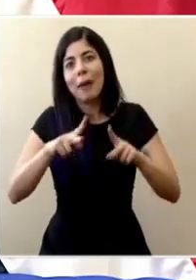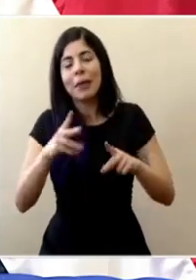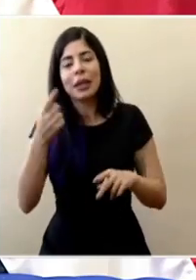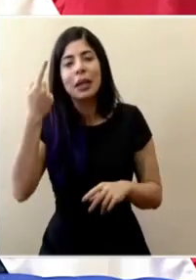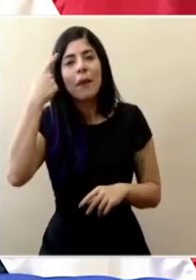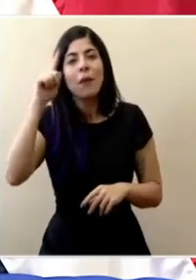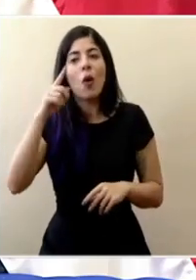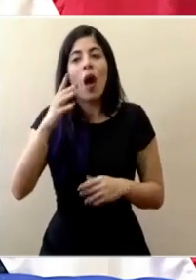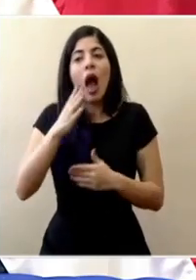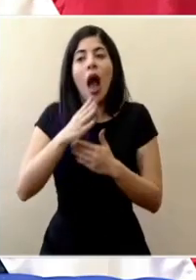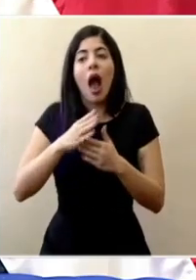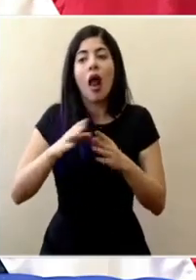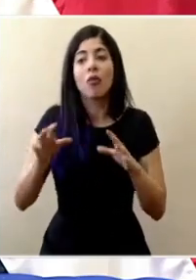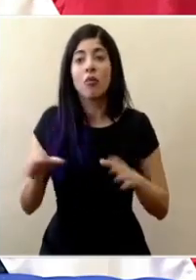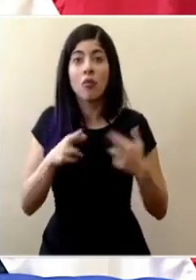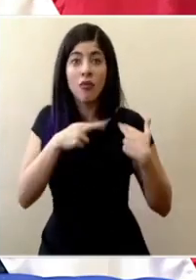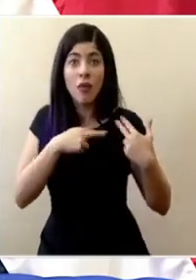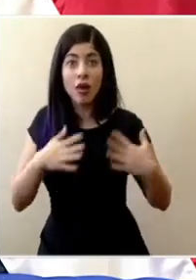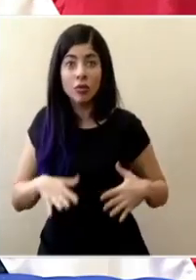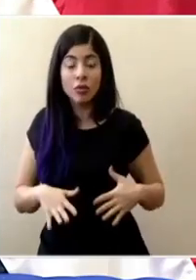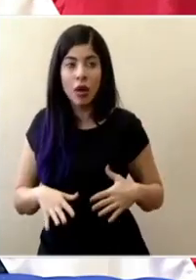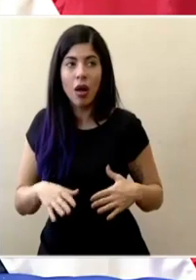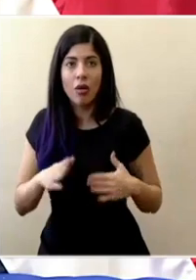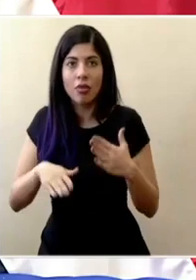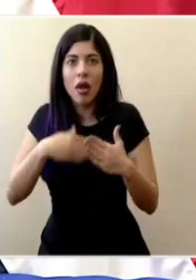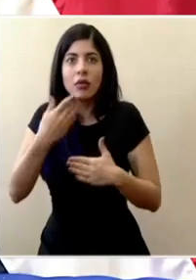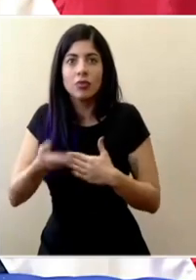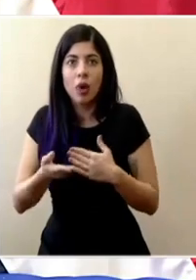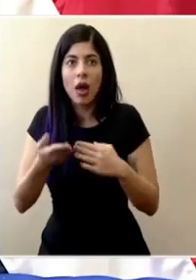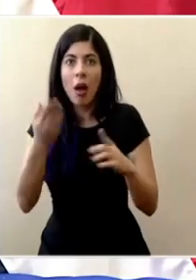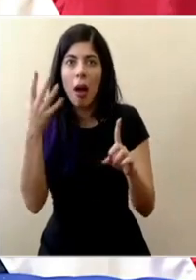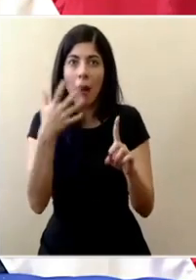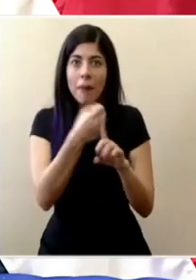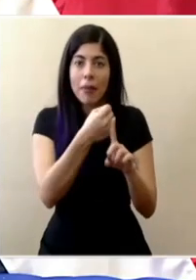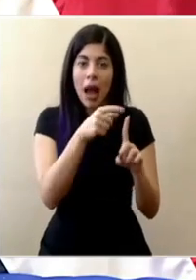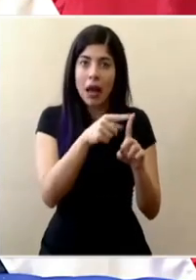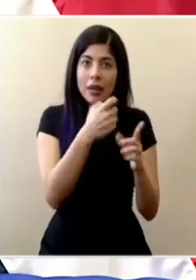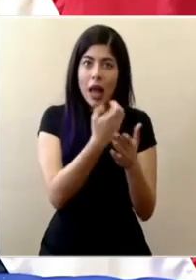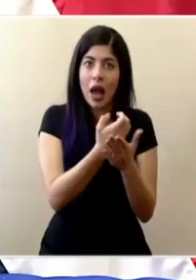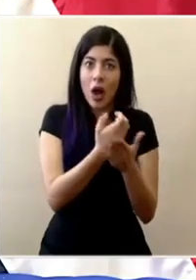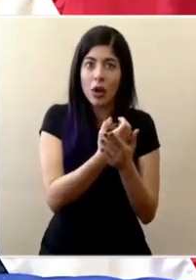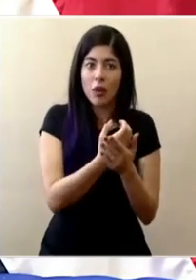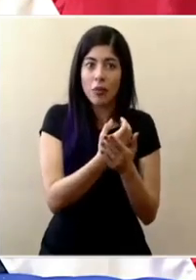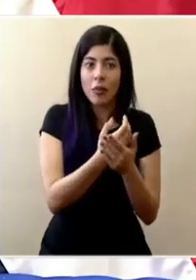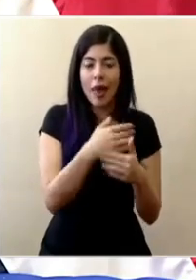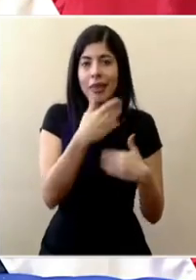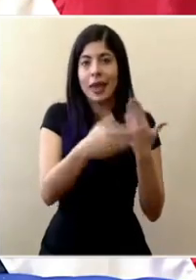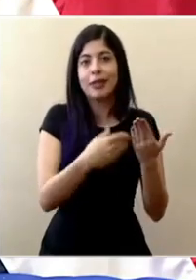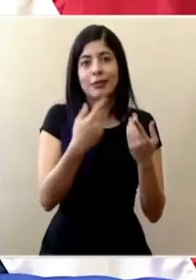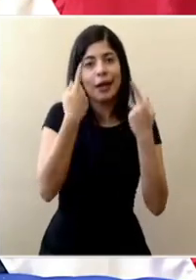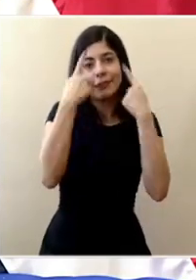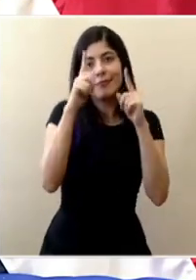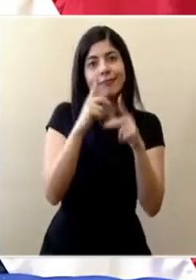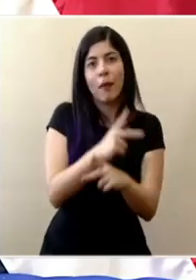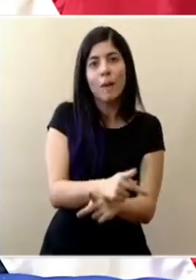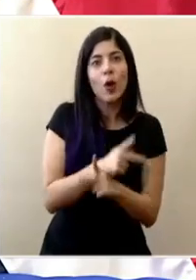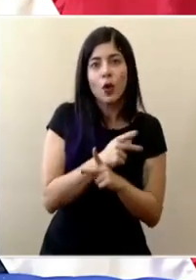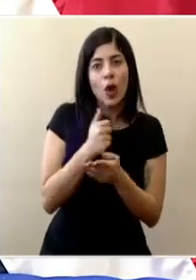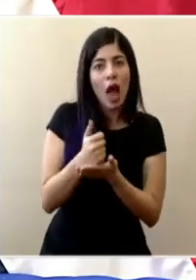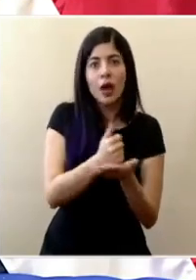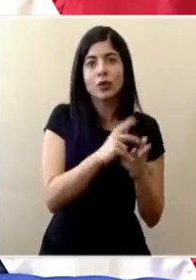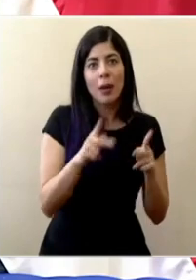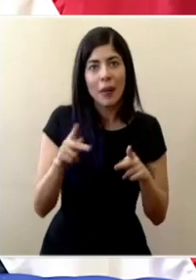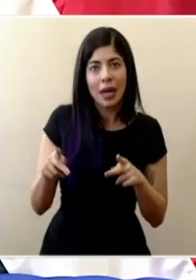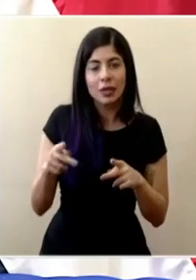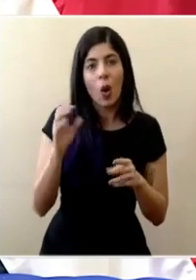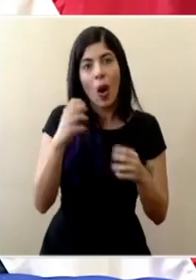alguna irresponsabilidad de nuestra parte haya una afectación en el mismo que le impida poder proteger y garantizar mayores ayudas a la